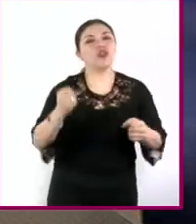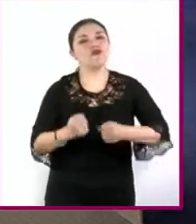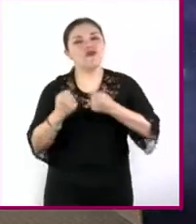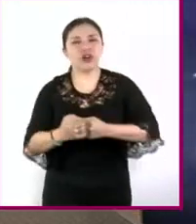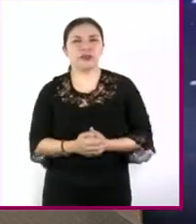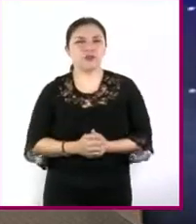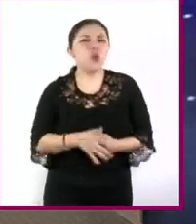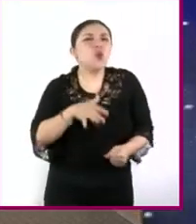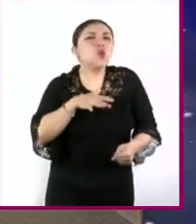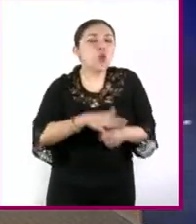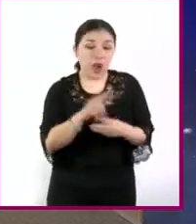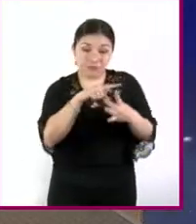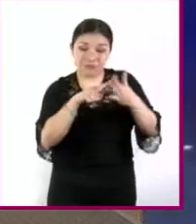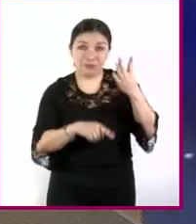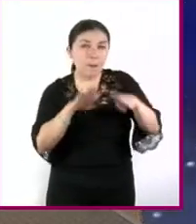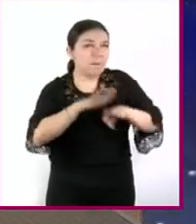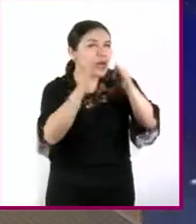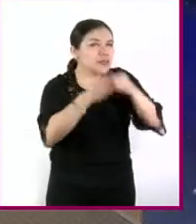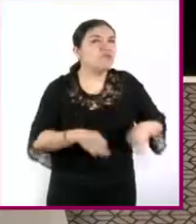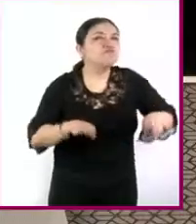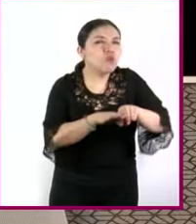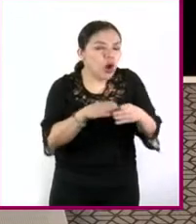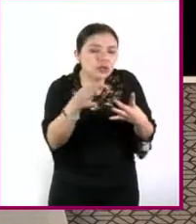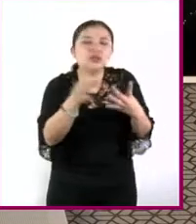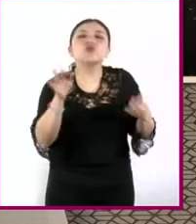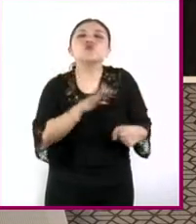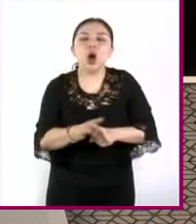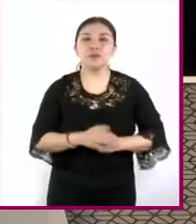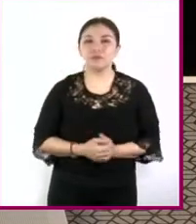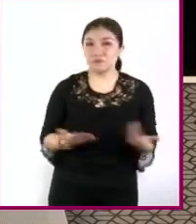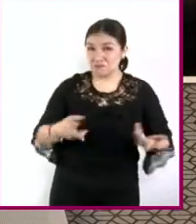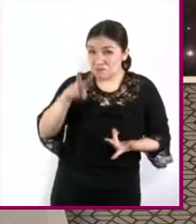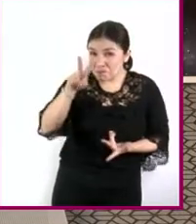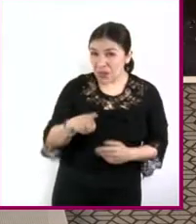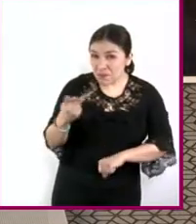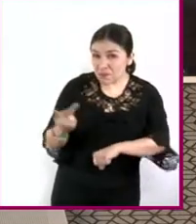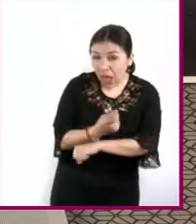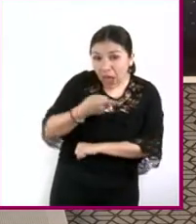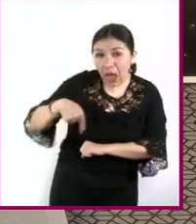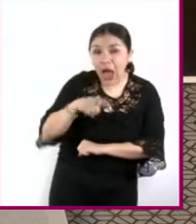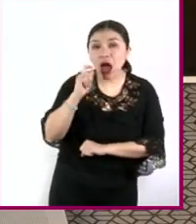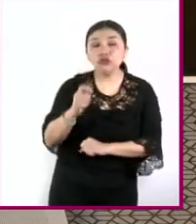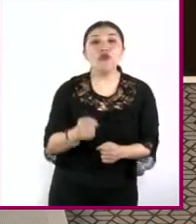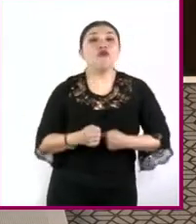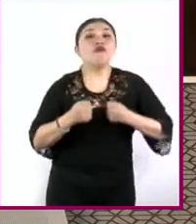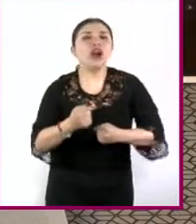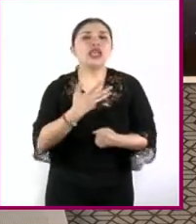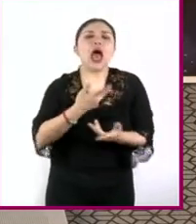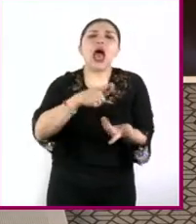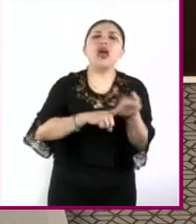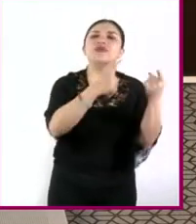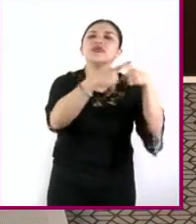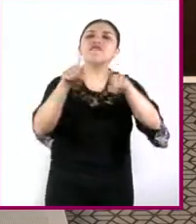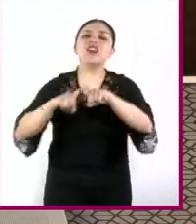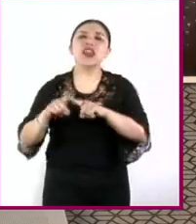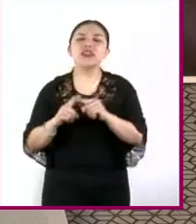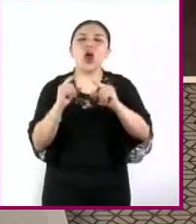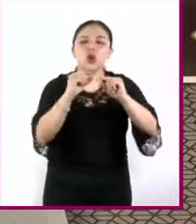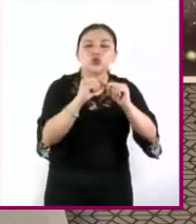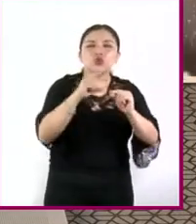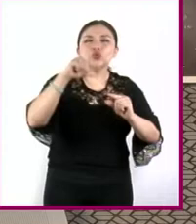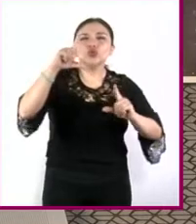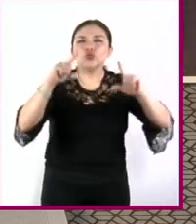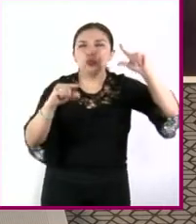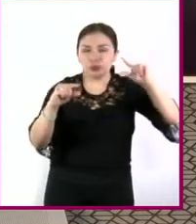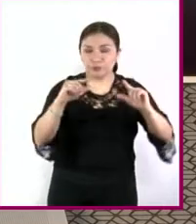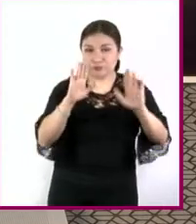fuerza tiene más importancia que otra lo que realmente ocurre es que las fuerzas tienen diferentes intensidades por así decirlo no